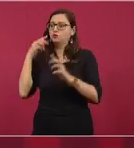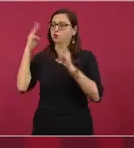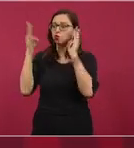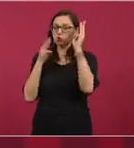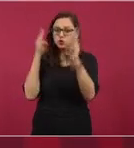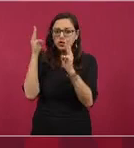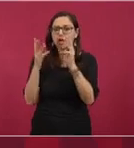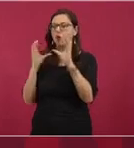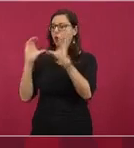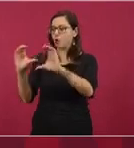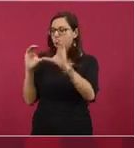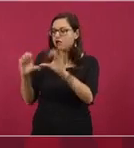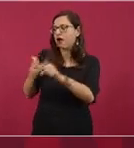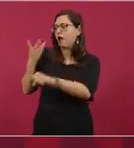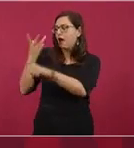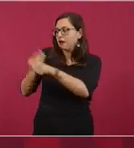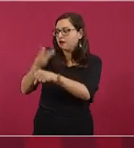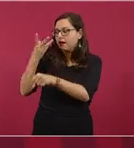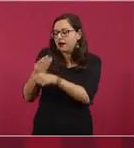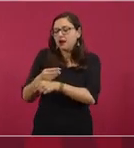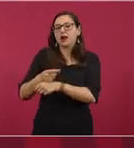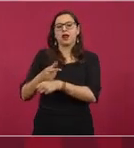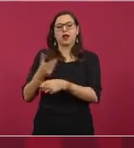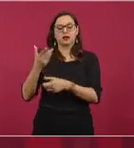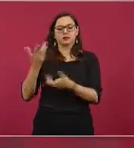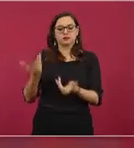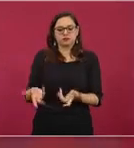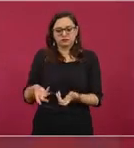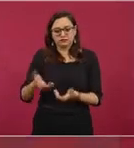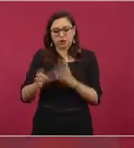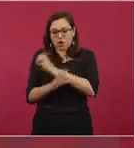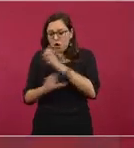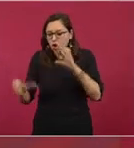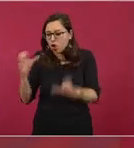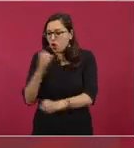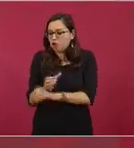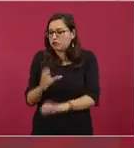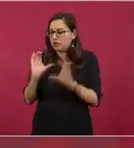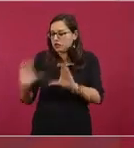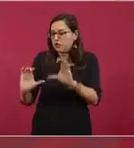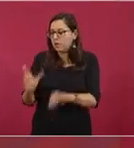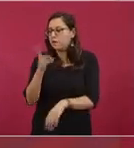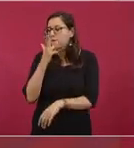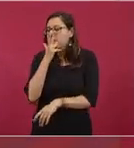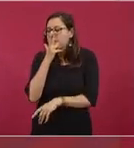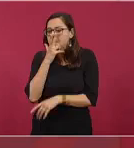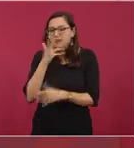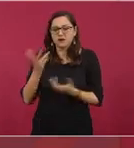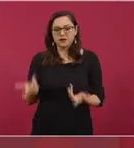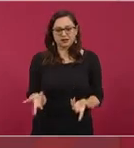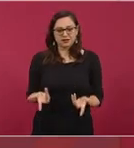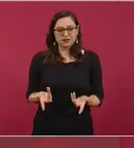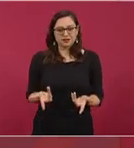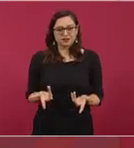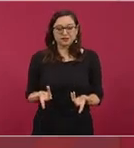para tenerlas en buen estado. Entonces,